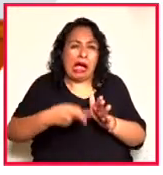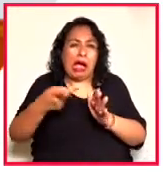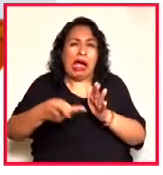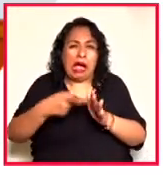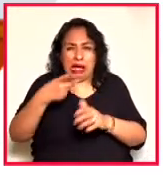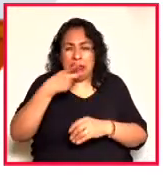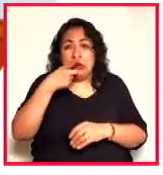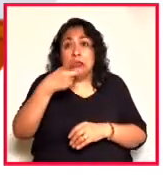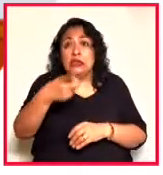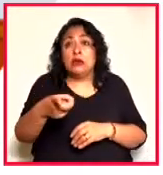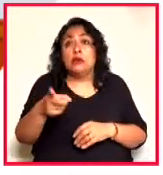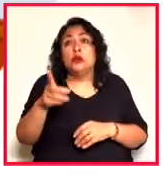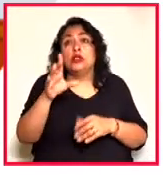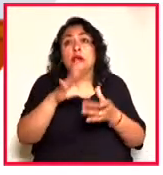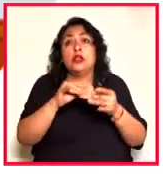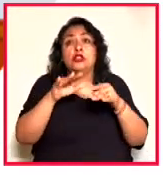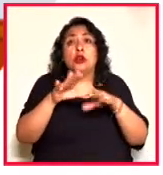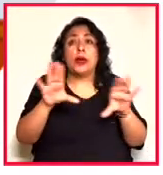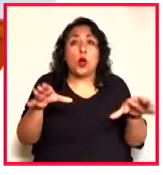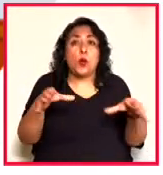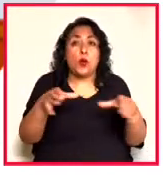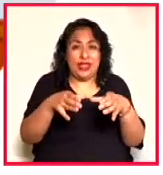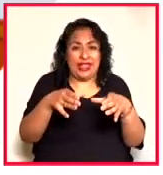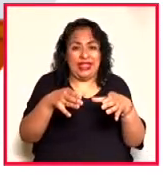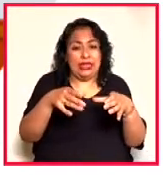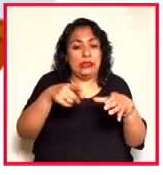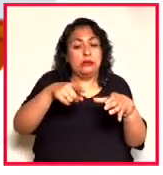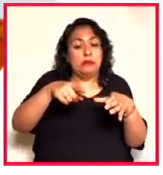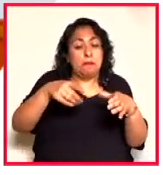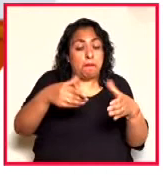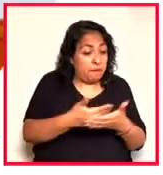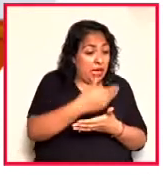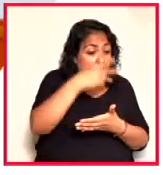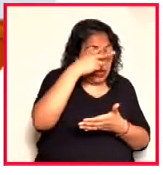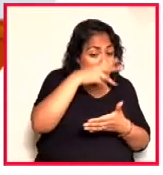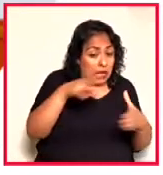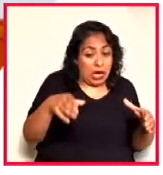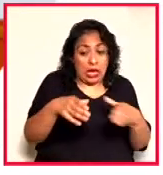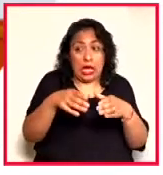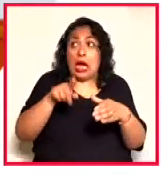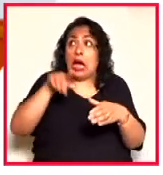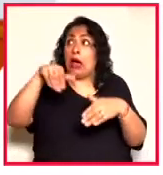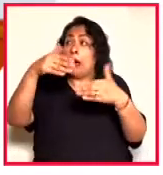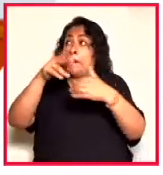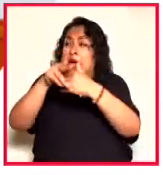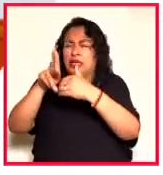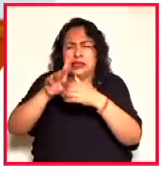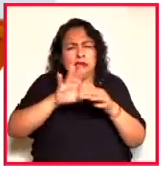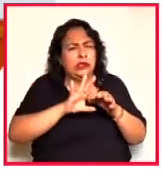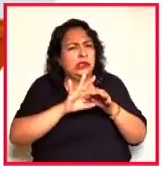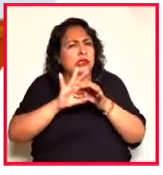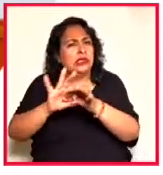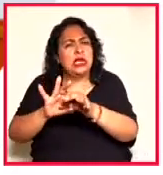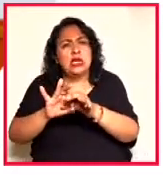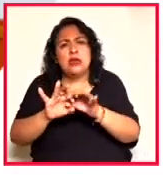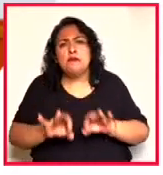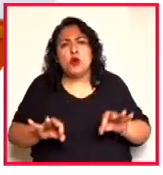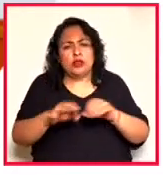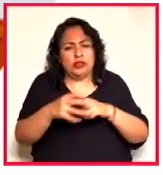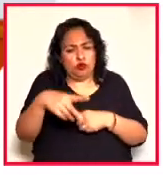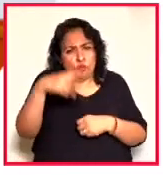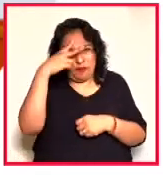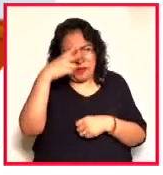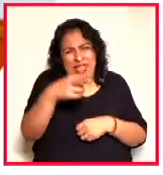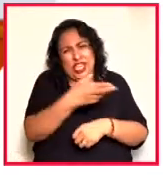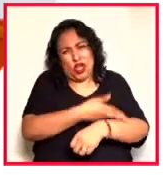hablar de nuestras comunidades de mexicanos en el extranjero es un tema que va de la mano de la diplomacia cultural de México. Y ante lo que estamos con